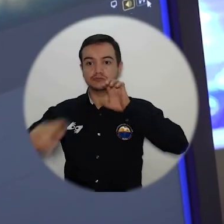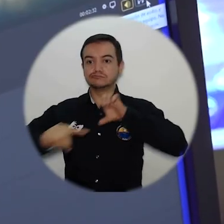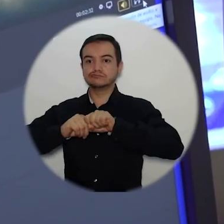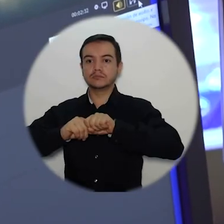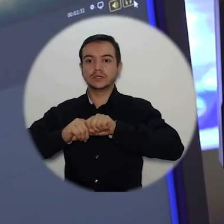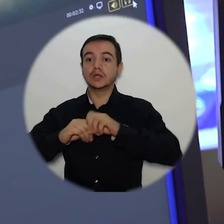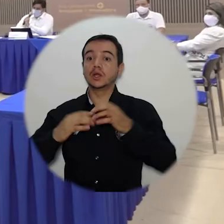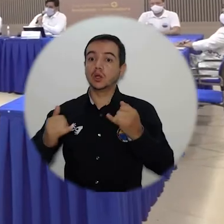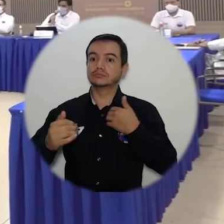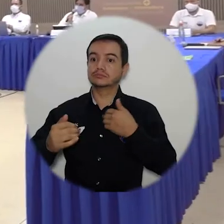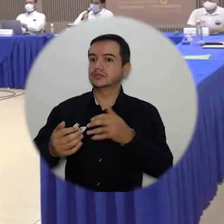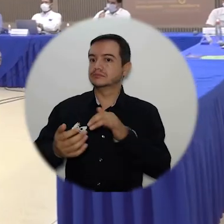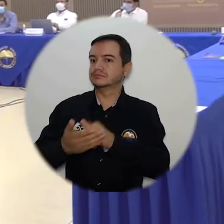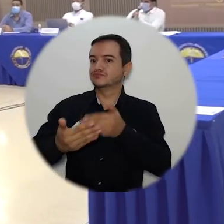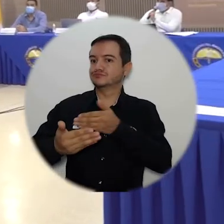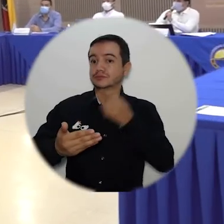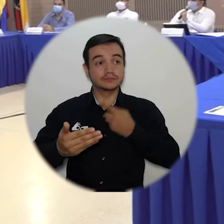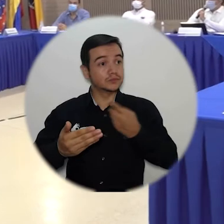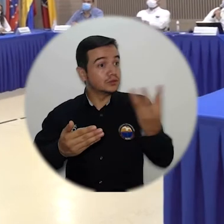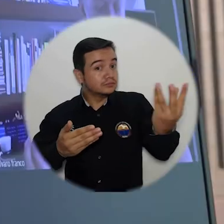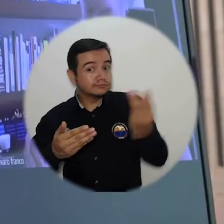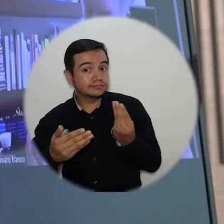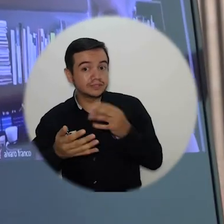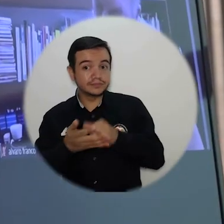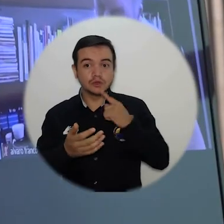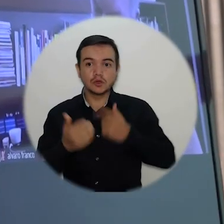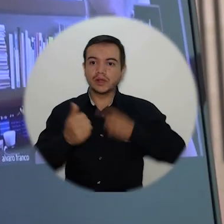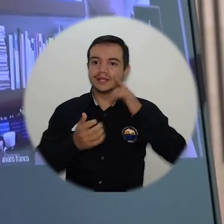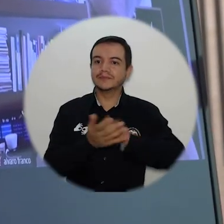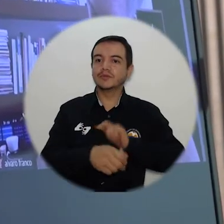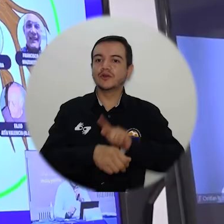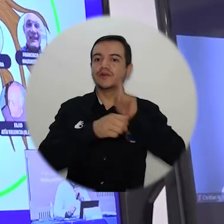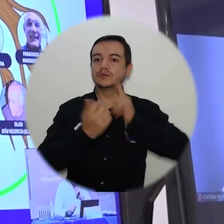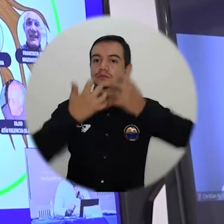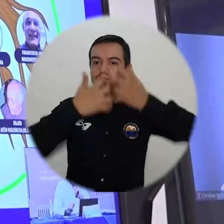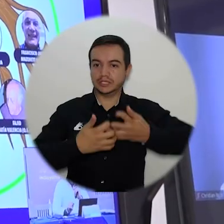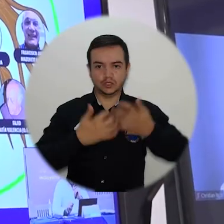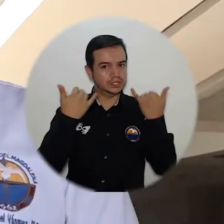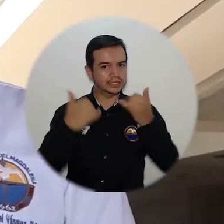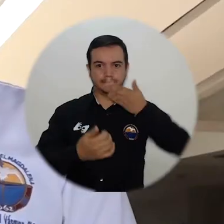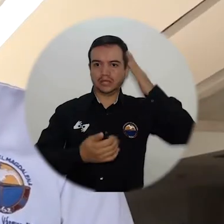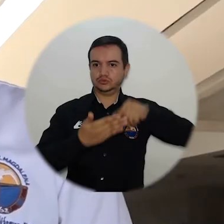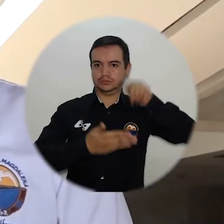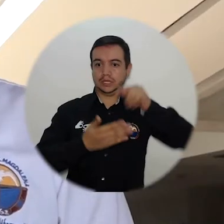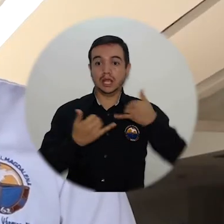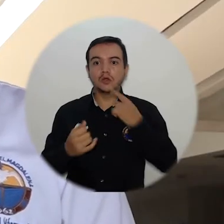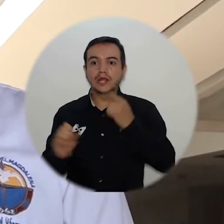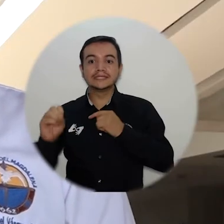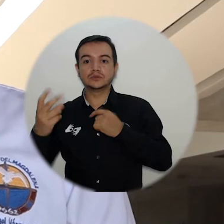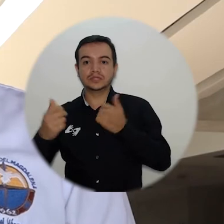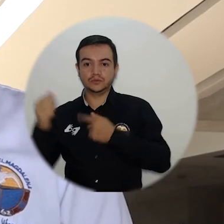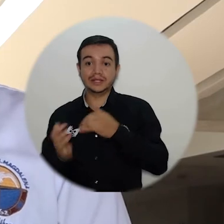de verificación de pares académicos para la acreditación por alta calidad del programa de medicina. Esto ratifica